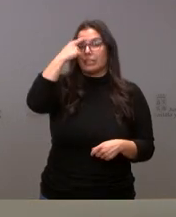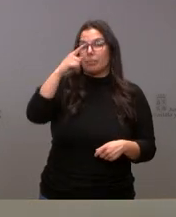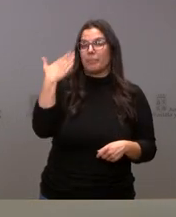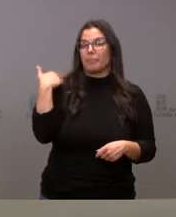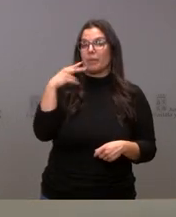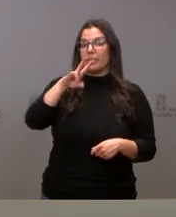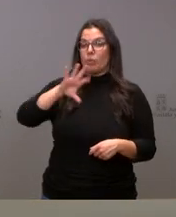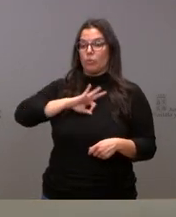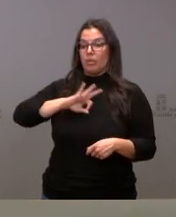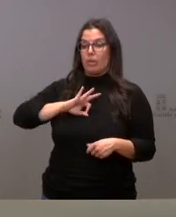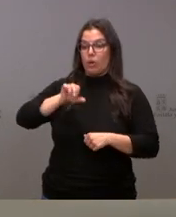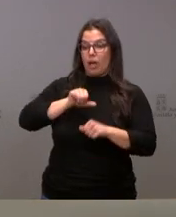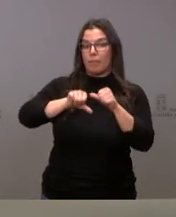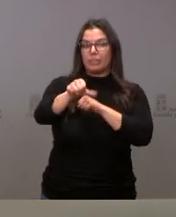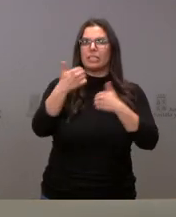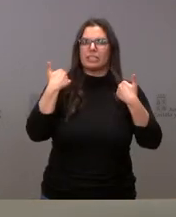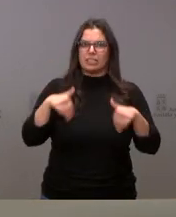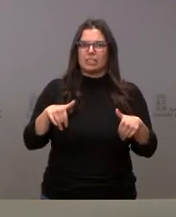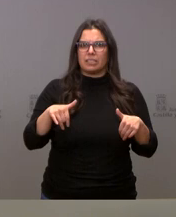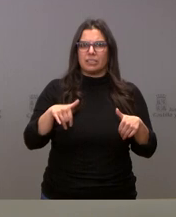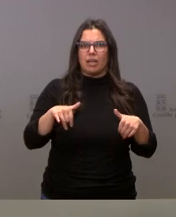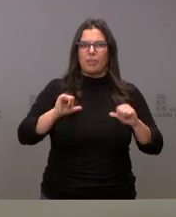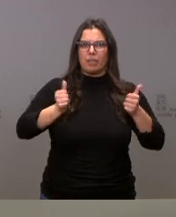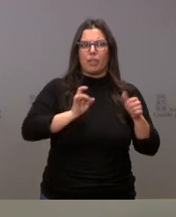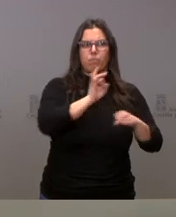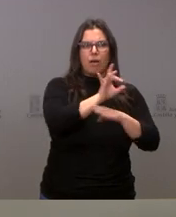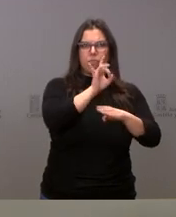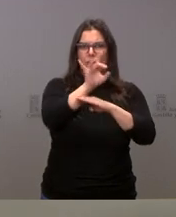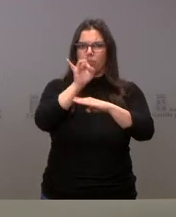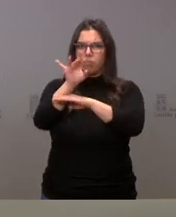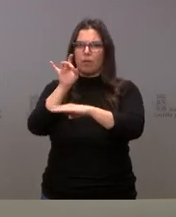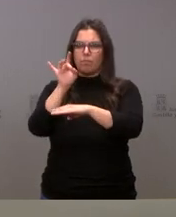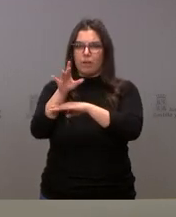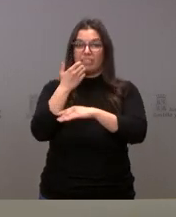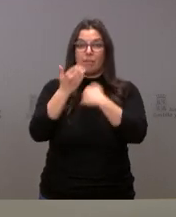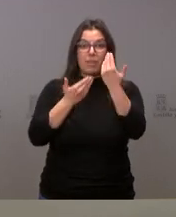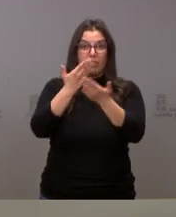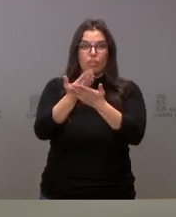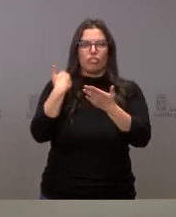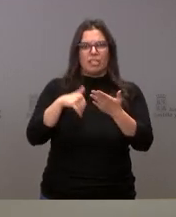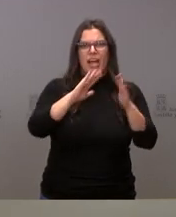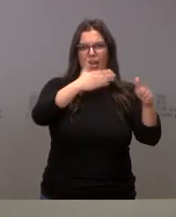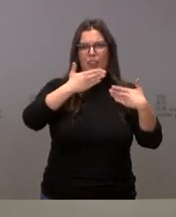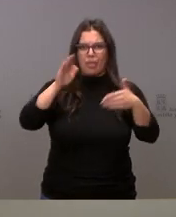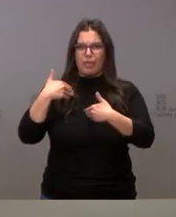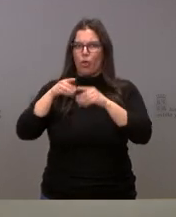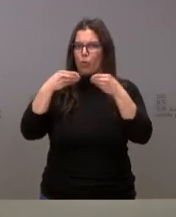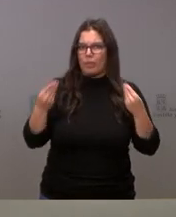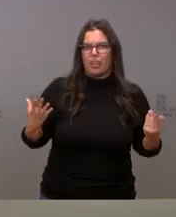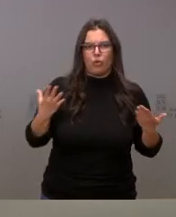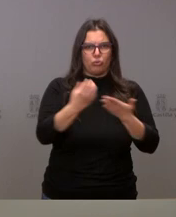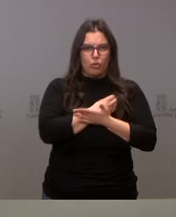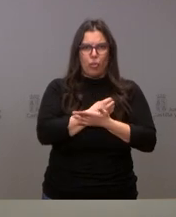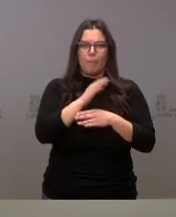24 de enero ya están recibiendo los ciudadanos de Castilla y León que hayan hecho esta solicitud la documentación electoral